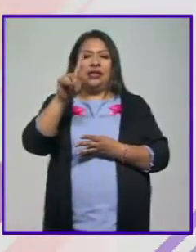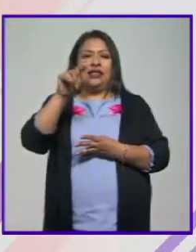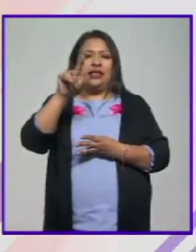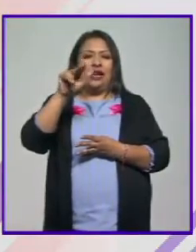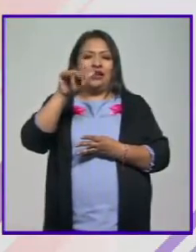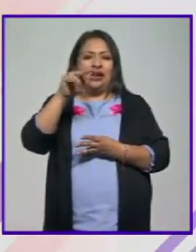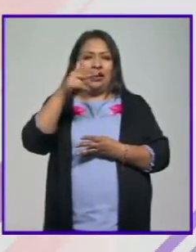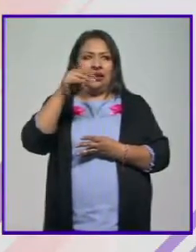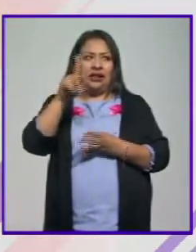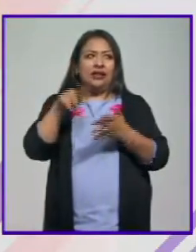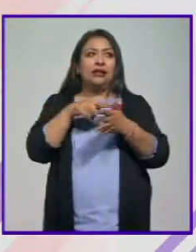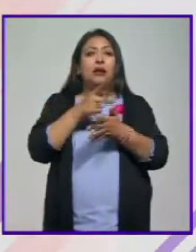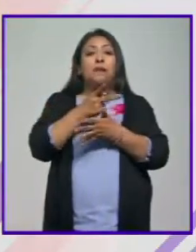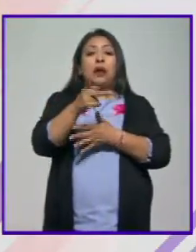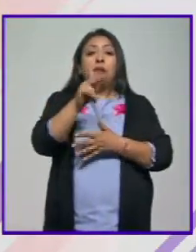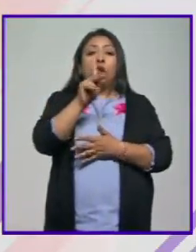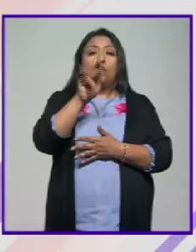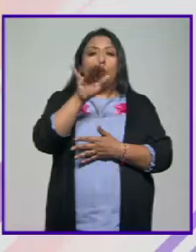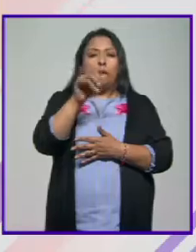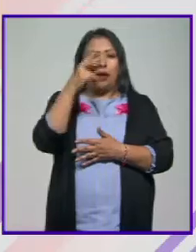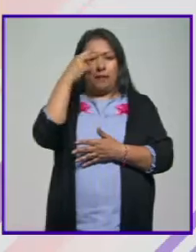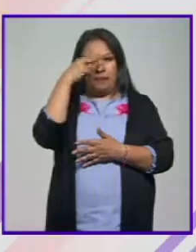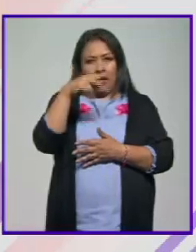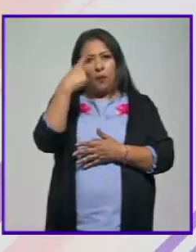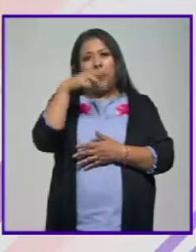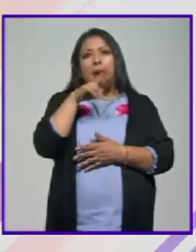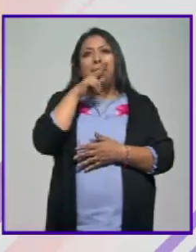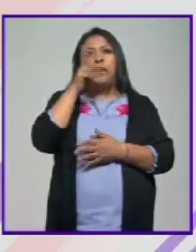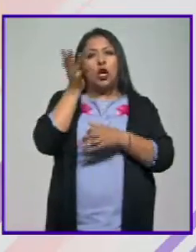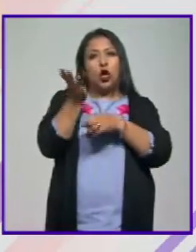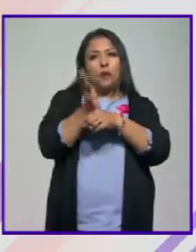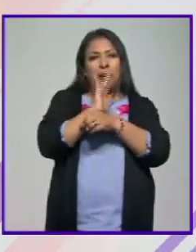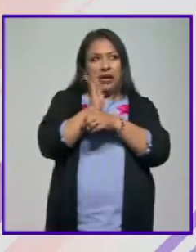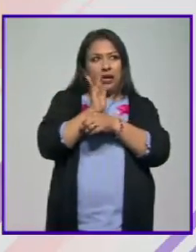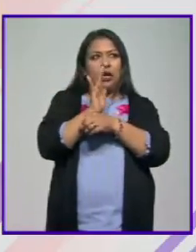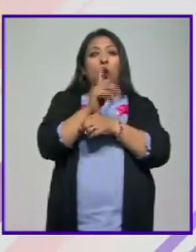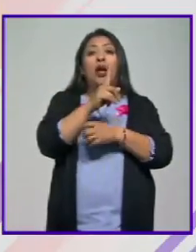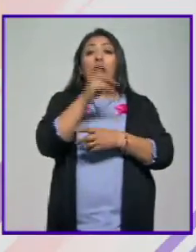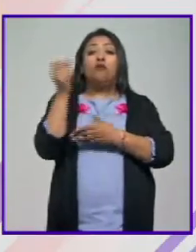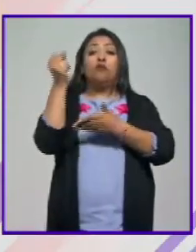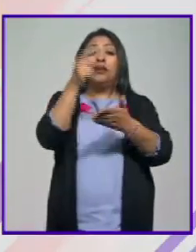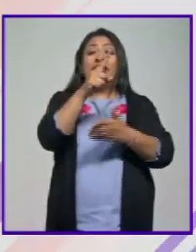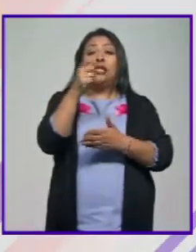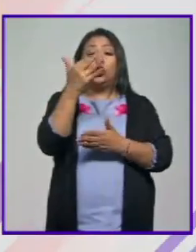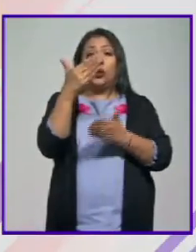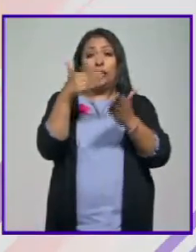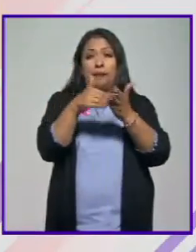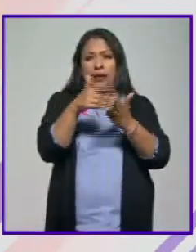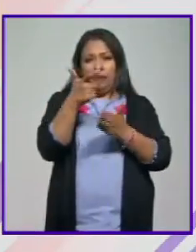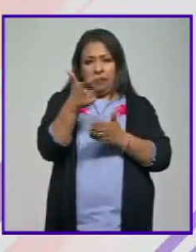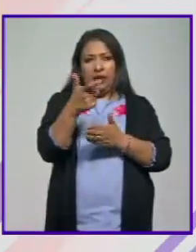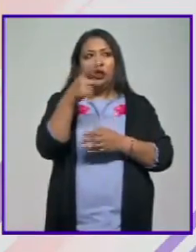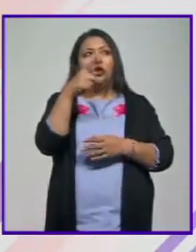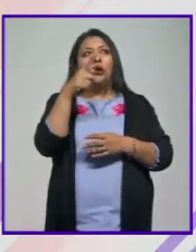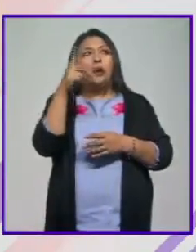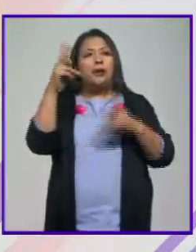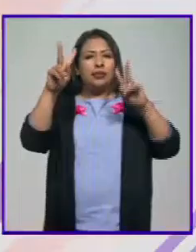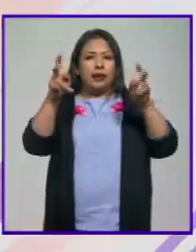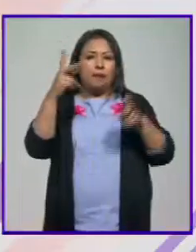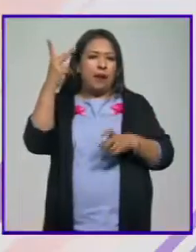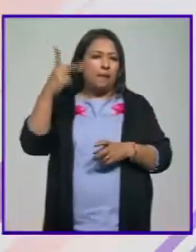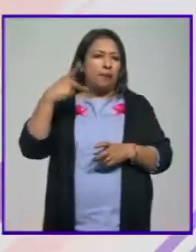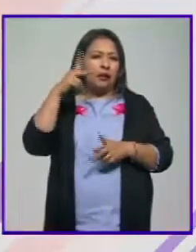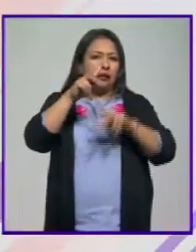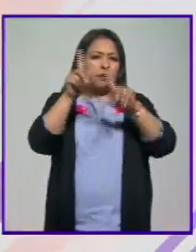Hernández y el premio Puma México para Mejor Película dotado con 150 mil pesos fue para Príncipe de Paz